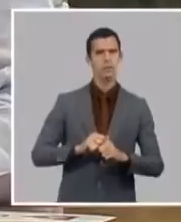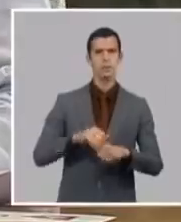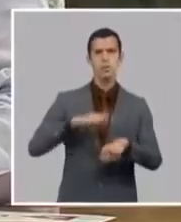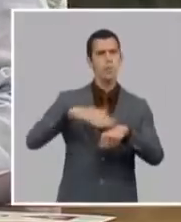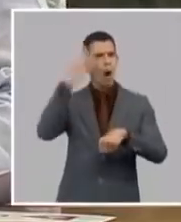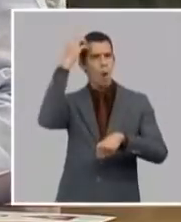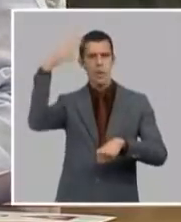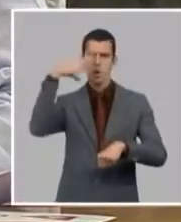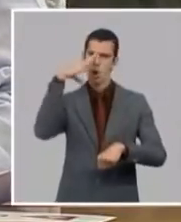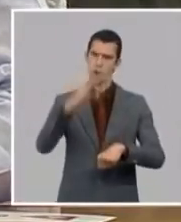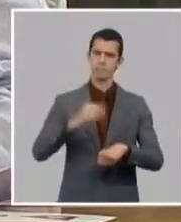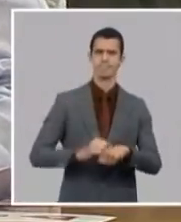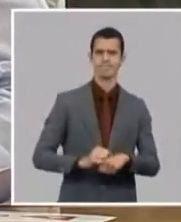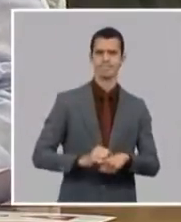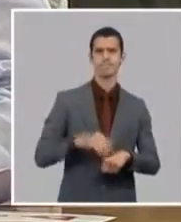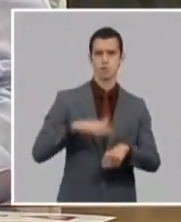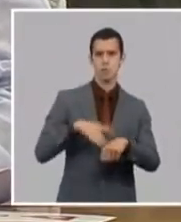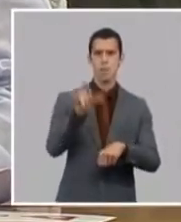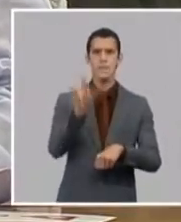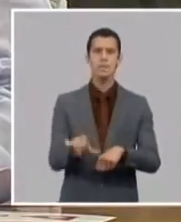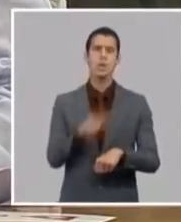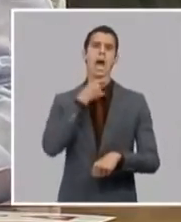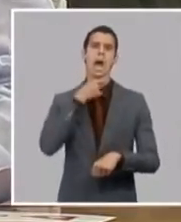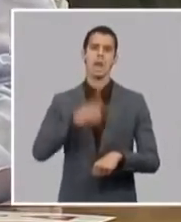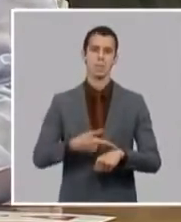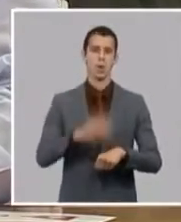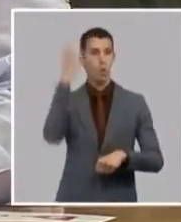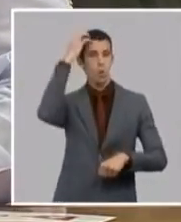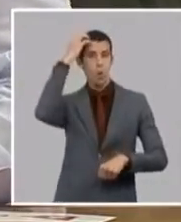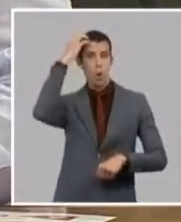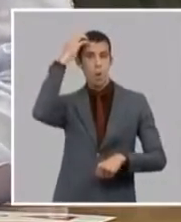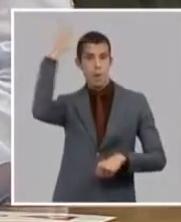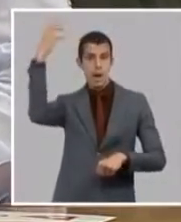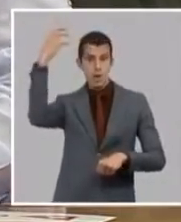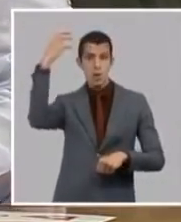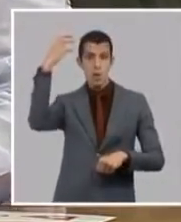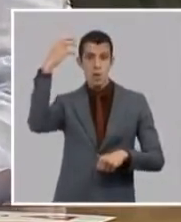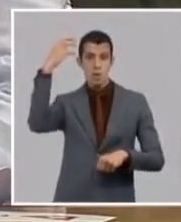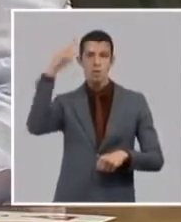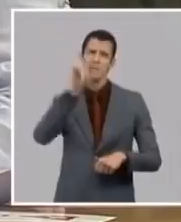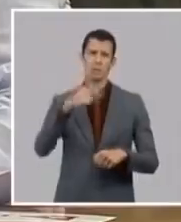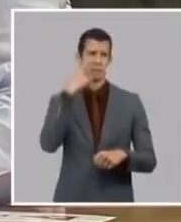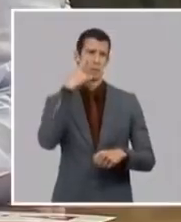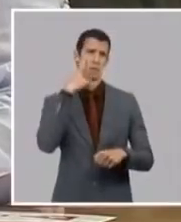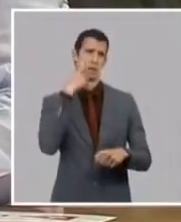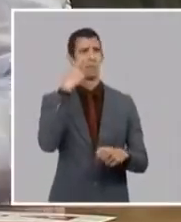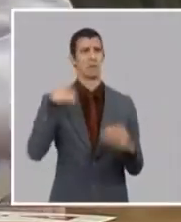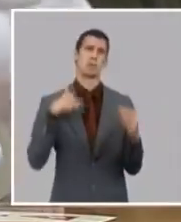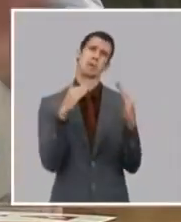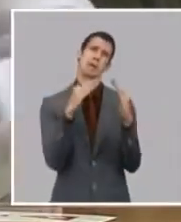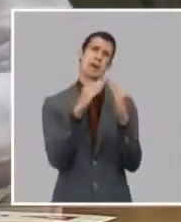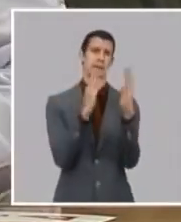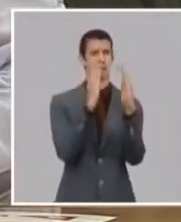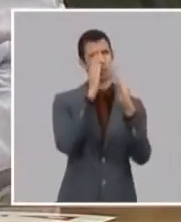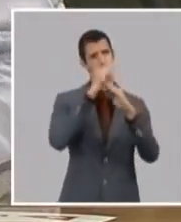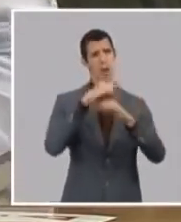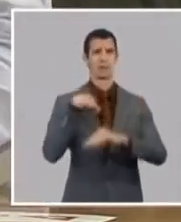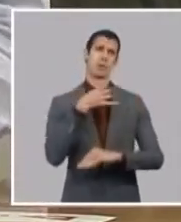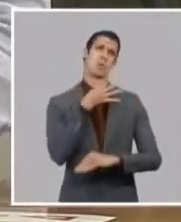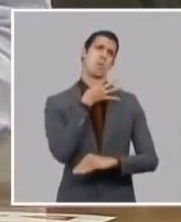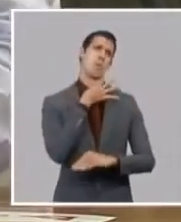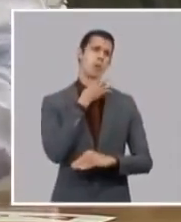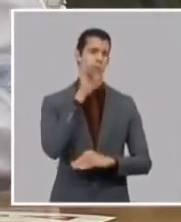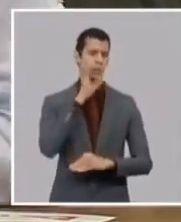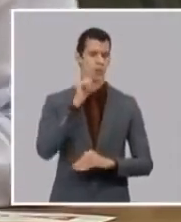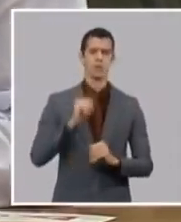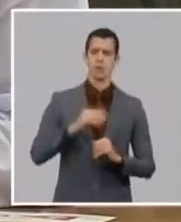de ciclón y al poco tiempo vendían esa vivienda y se iban a un lugar más malo porque con el dinero entonces querían